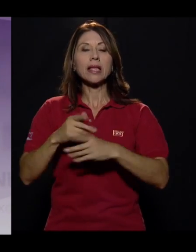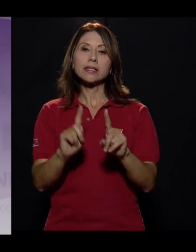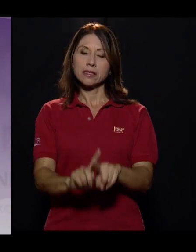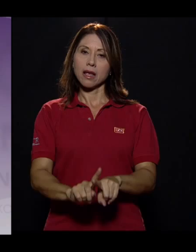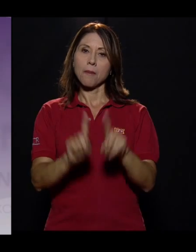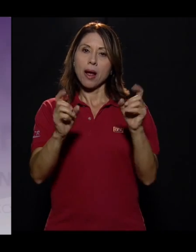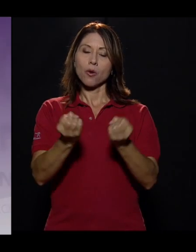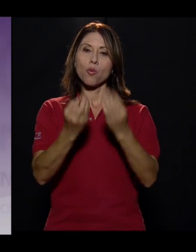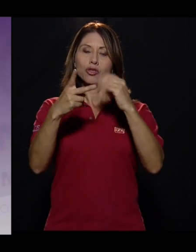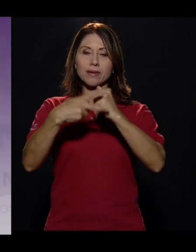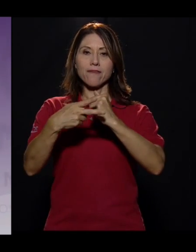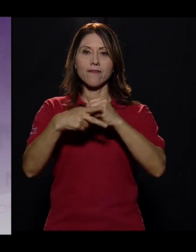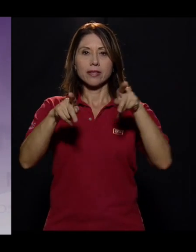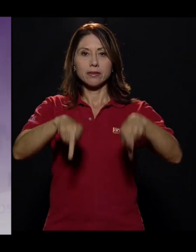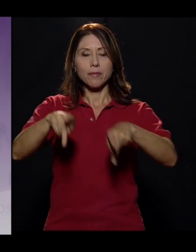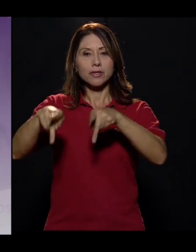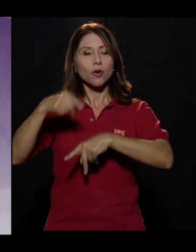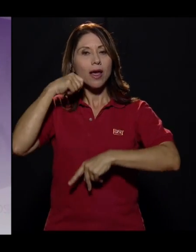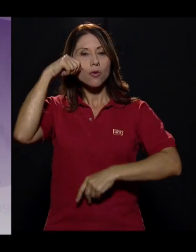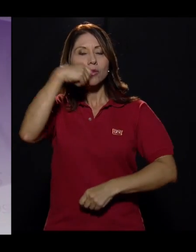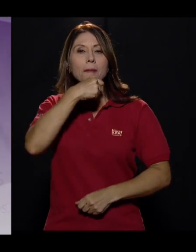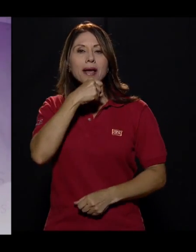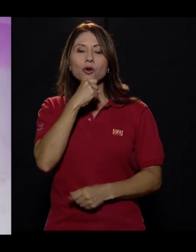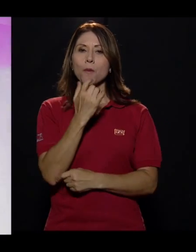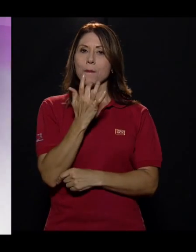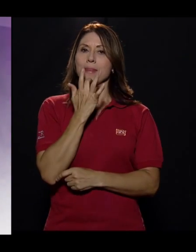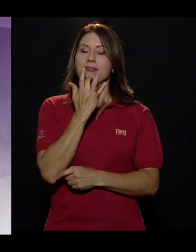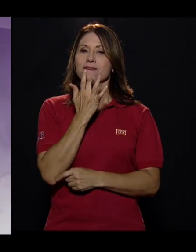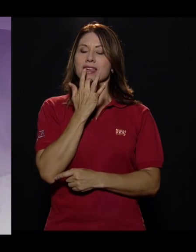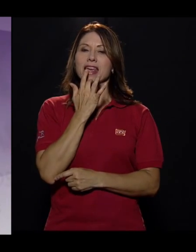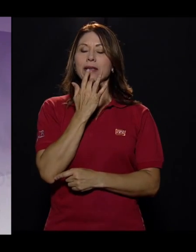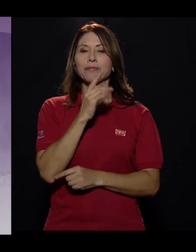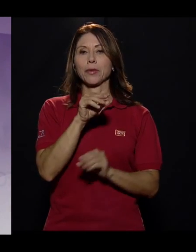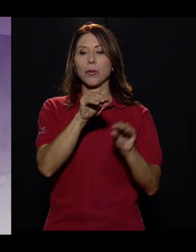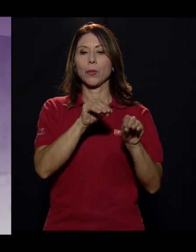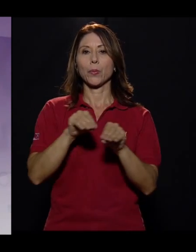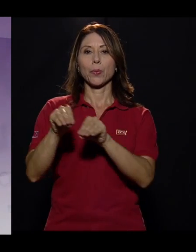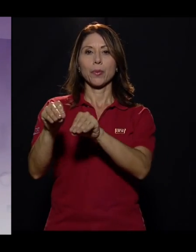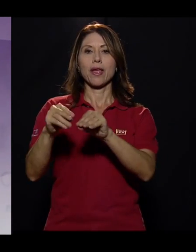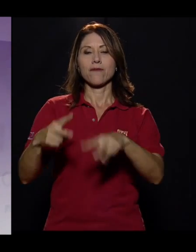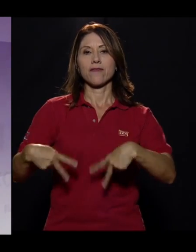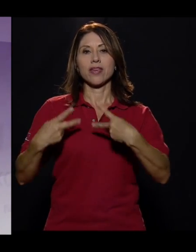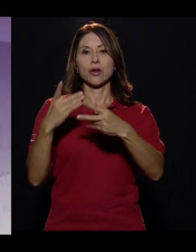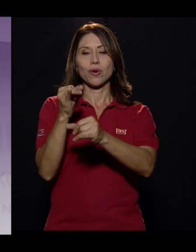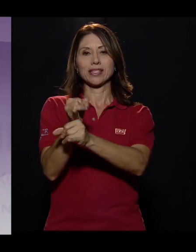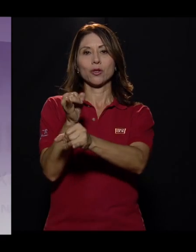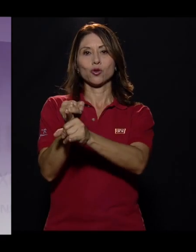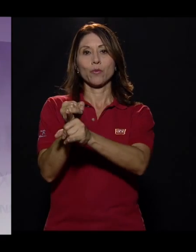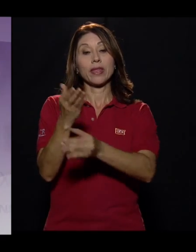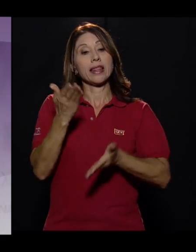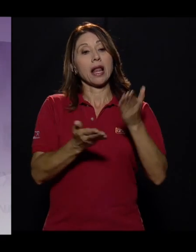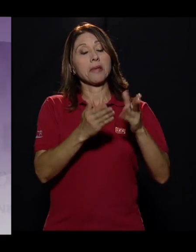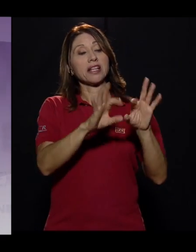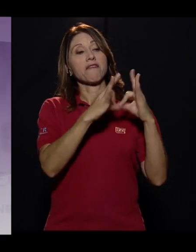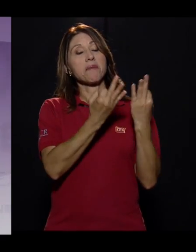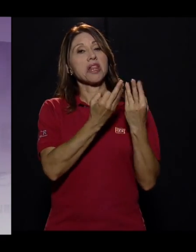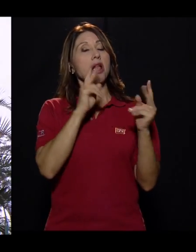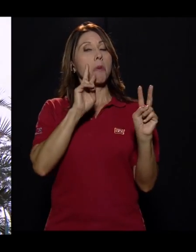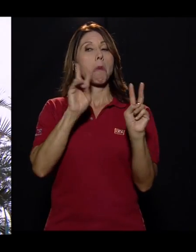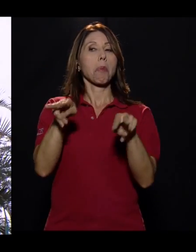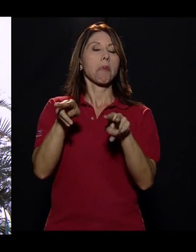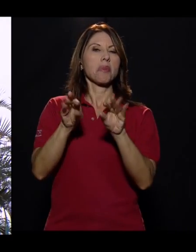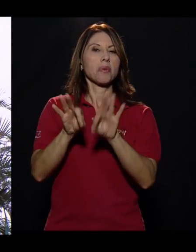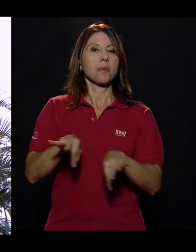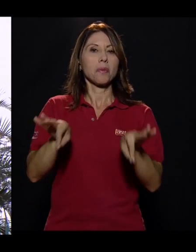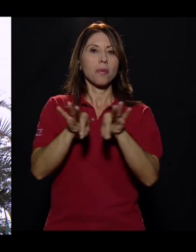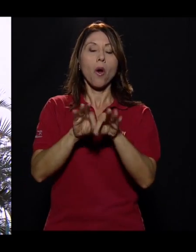Sin embargo, en muchos casos, la persona adulta mayor prefiere vivir en una institución, ya sea porque en su familia sufre de